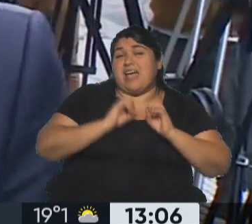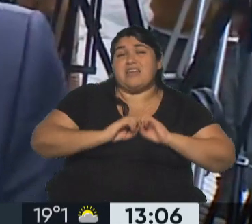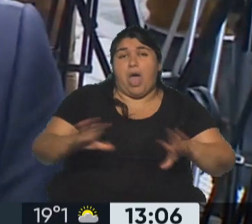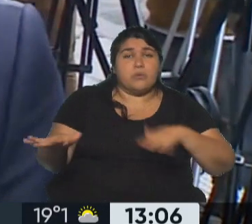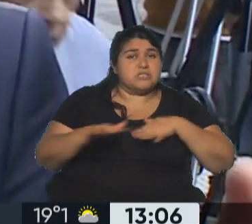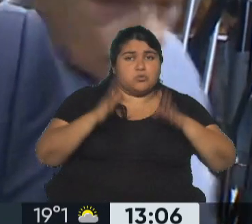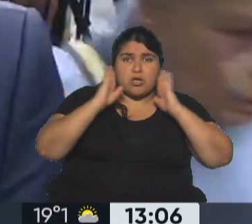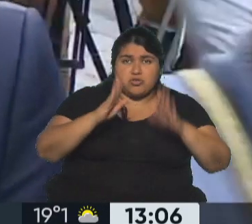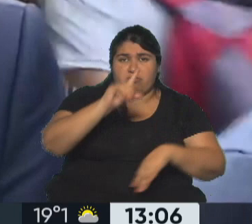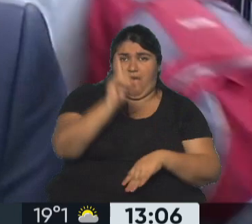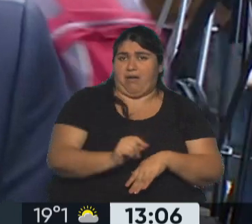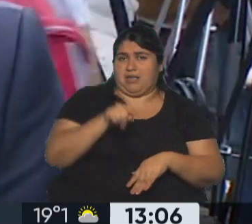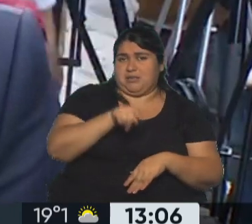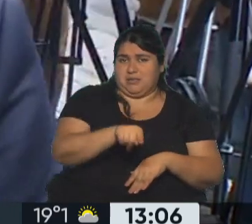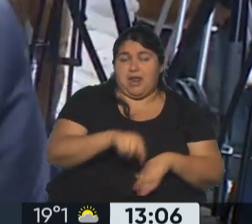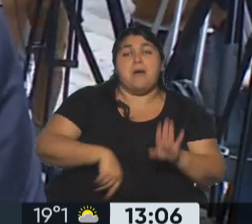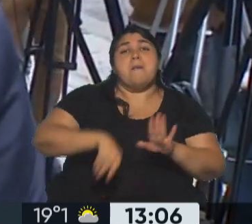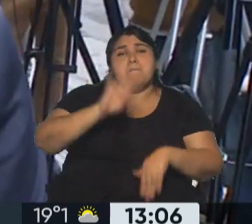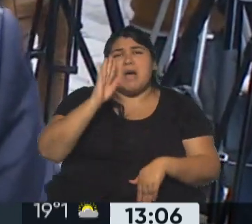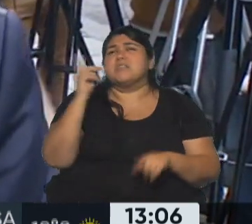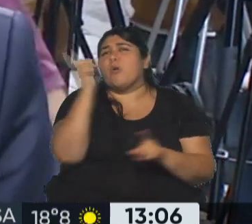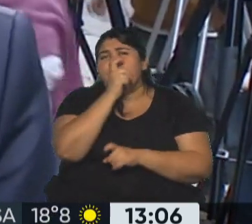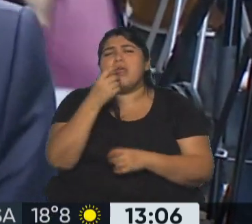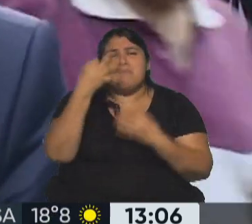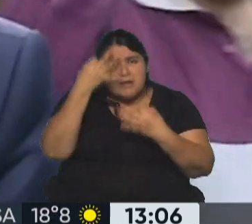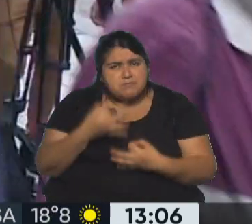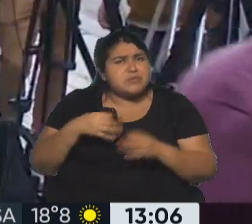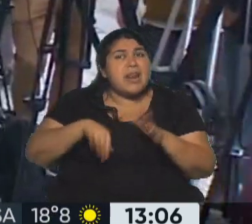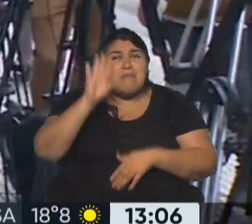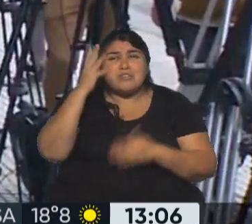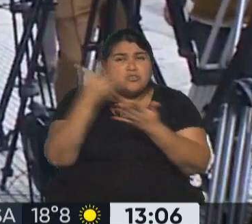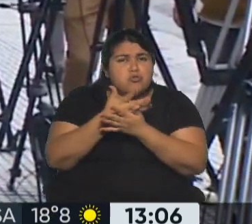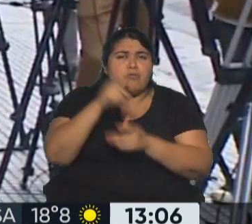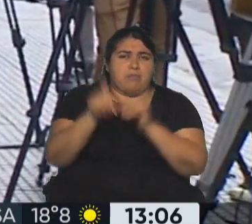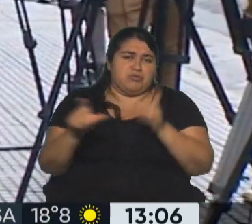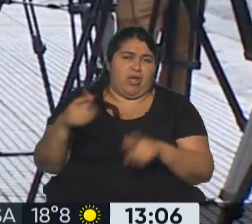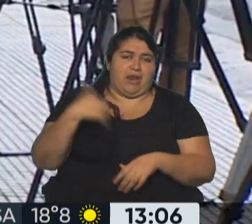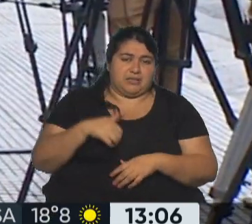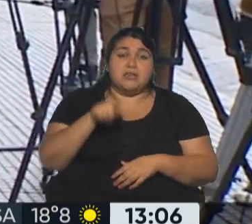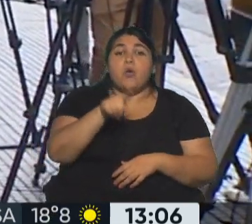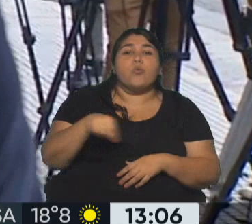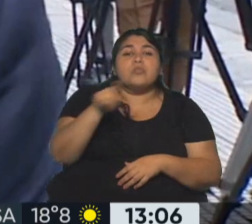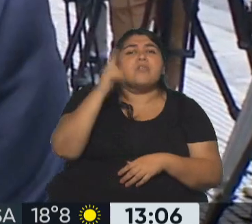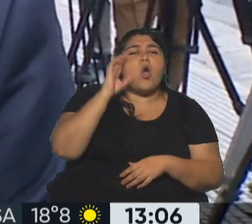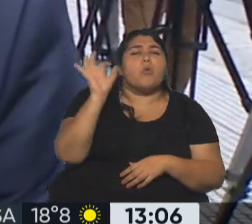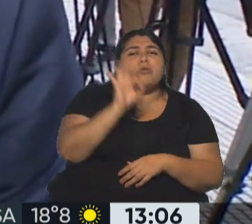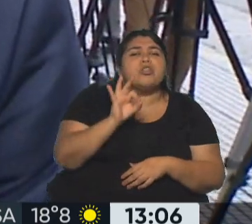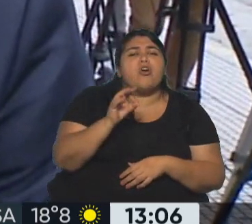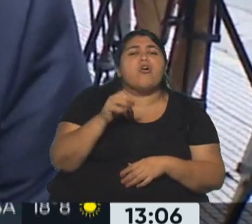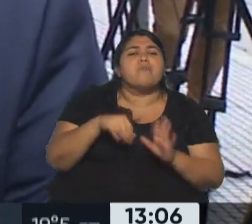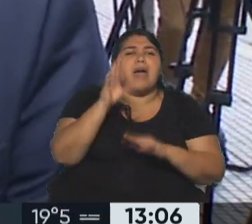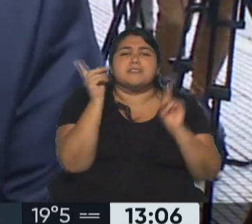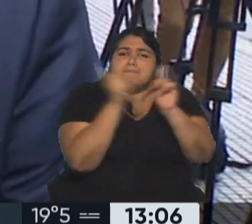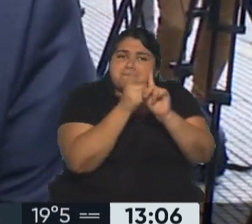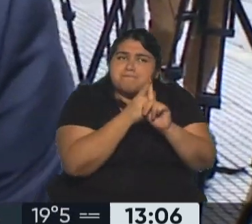vive el país y en hablar principalmente de los problemas que atraviesan millones de argentinos. ¿Pero cómo ven ustedes que haya un acercamiento a mi